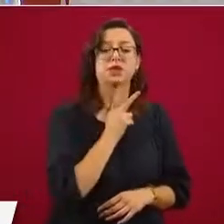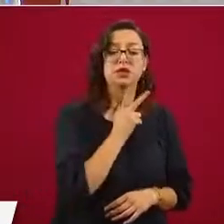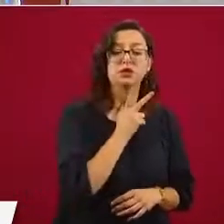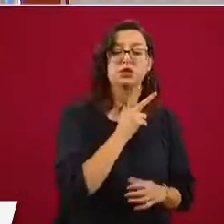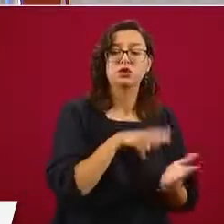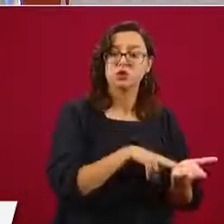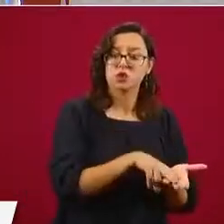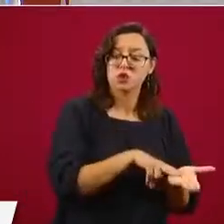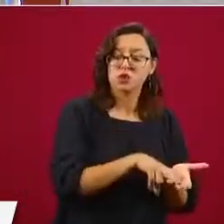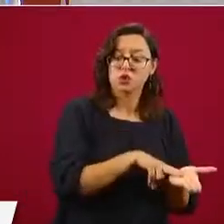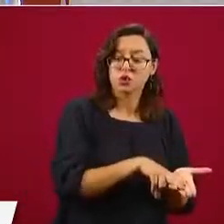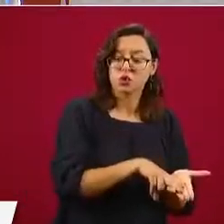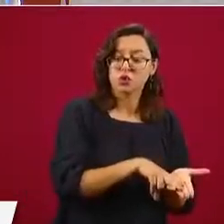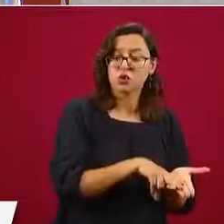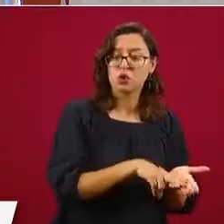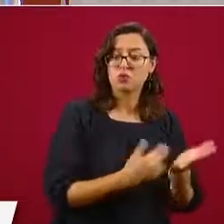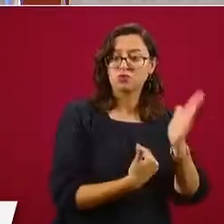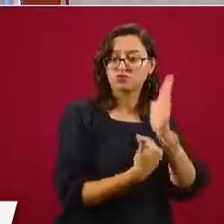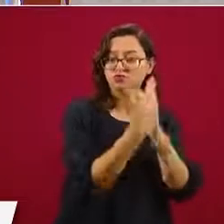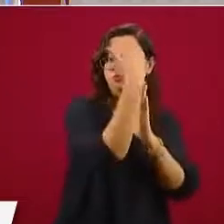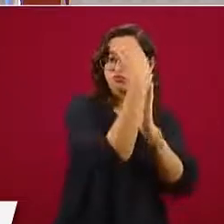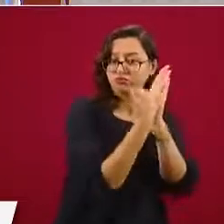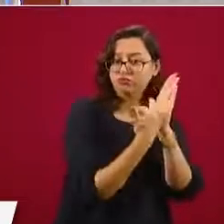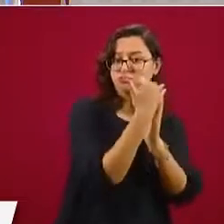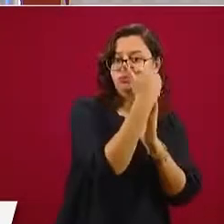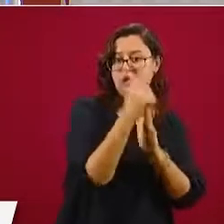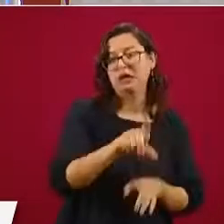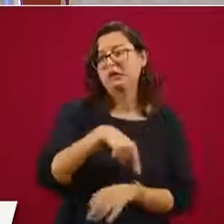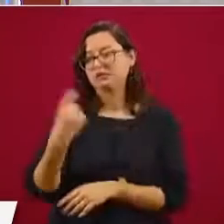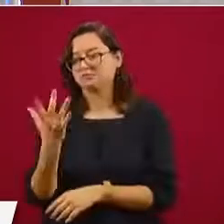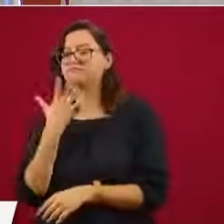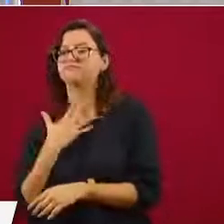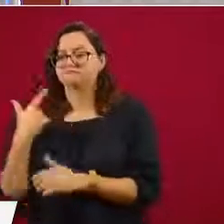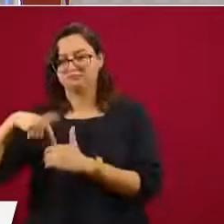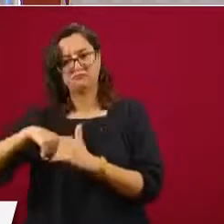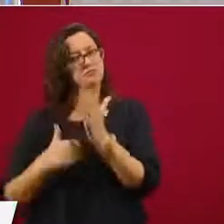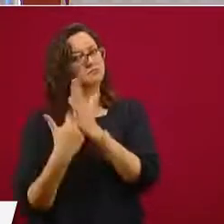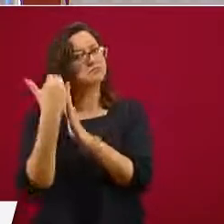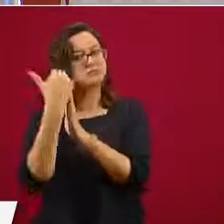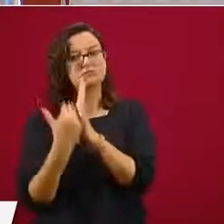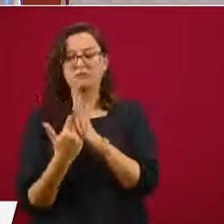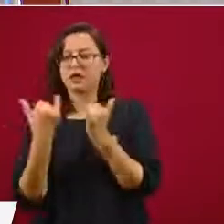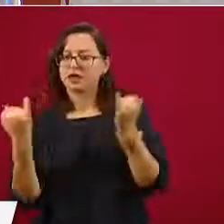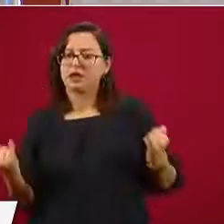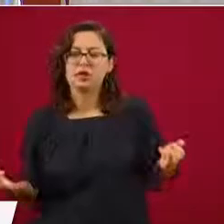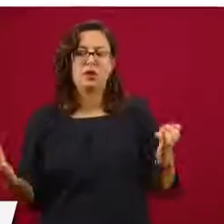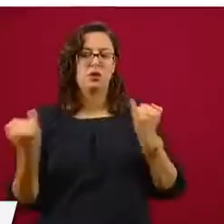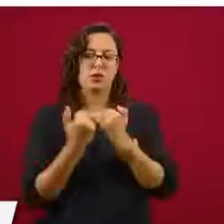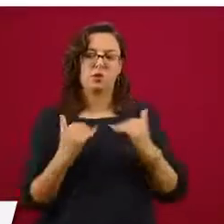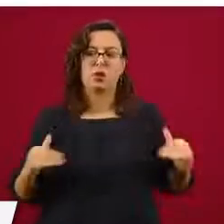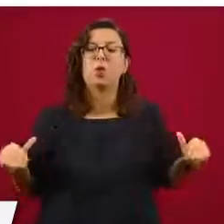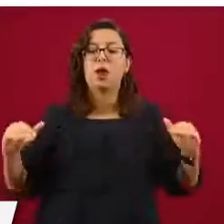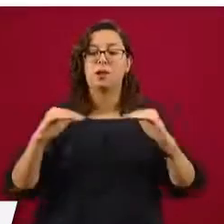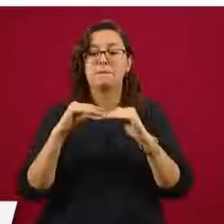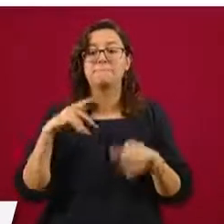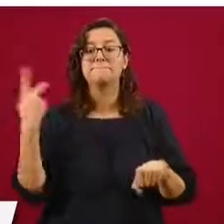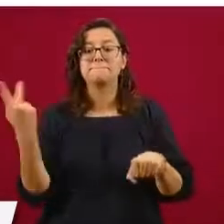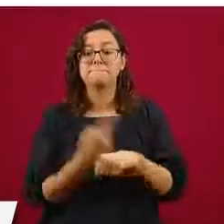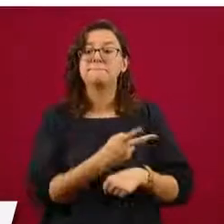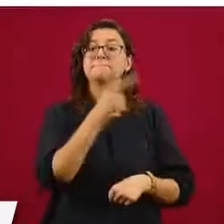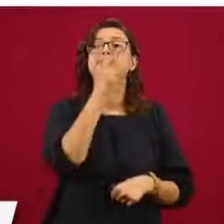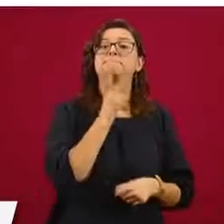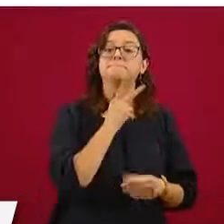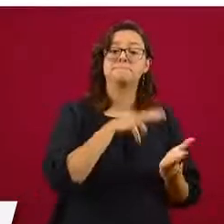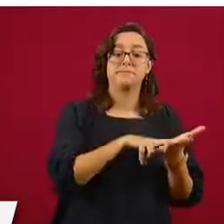marcando el comportamiento de los combustibles y lo que buscamos es que el proveedor, cuando baje el precio de la